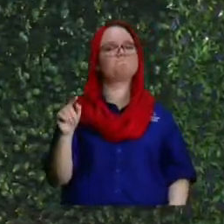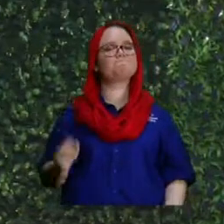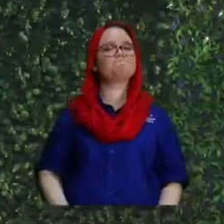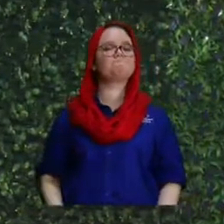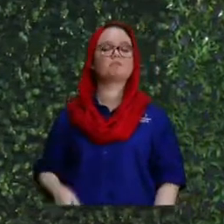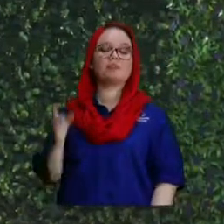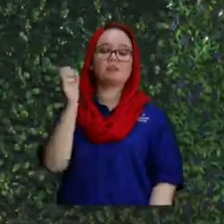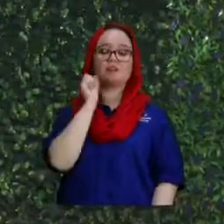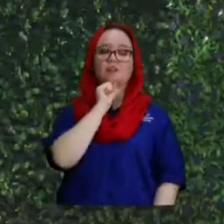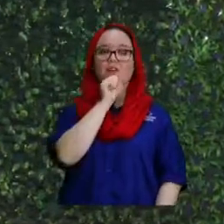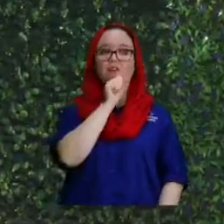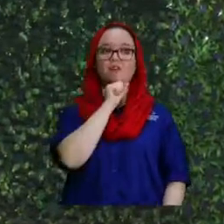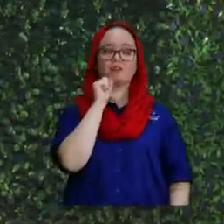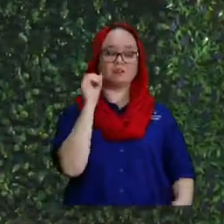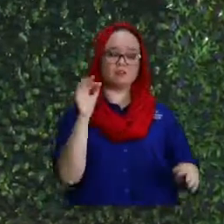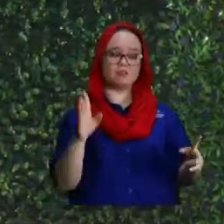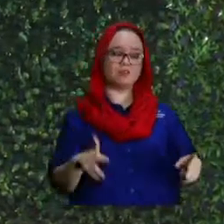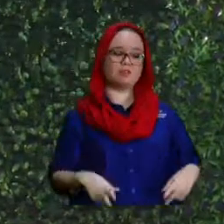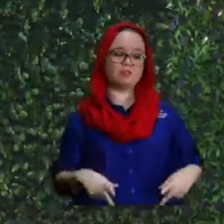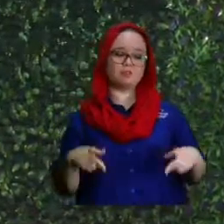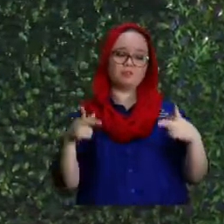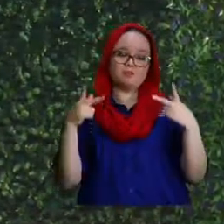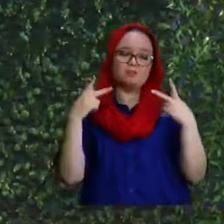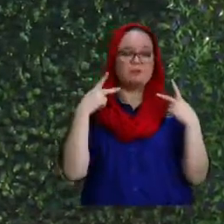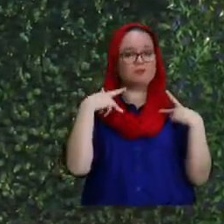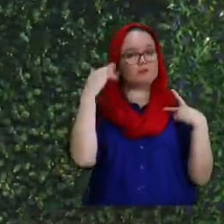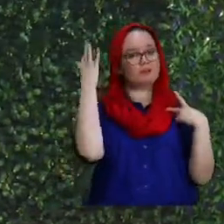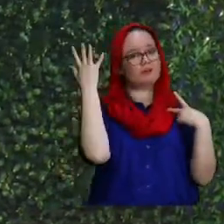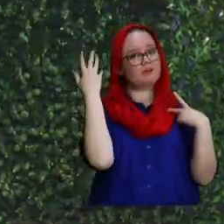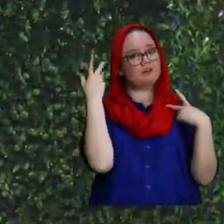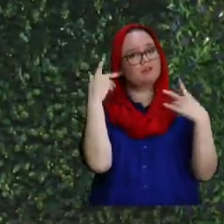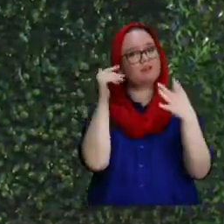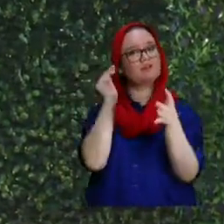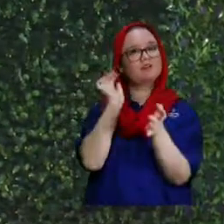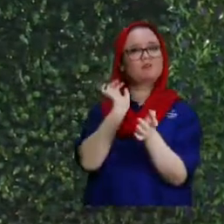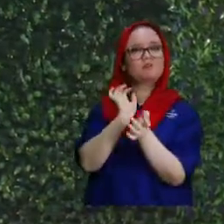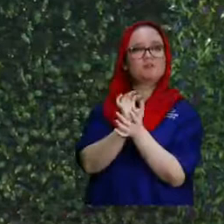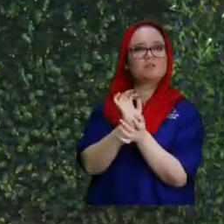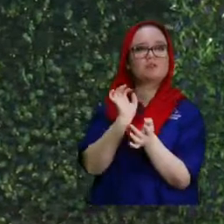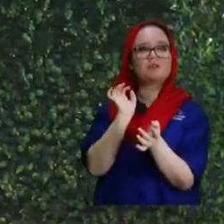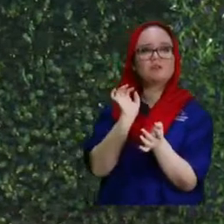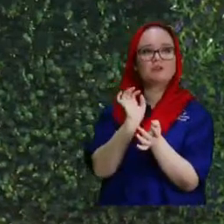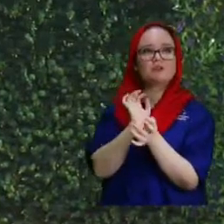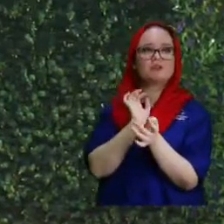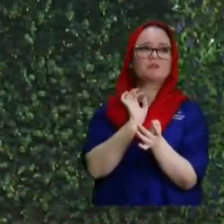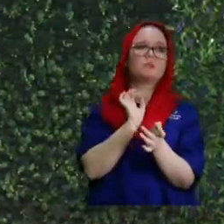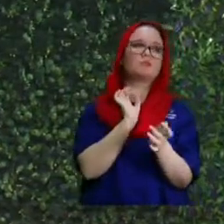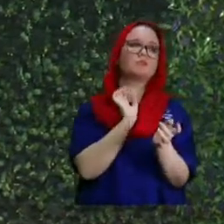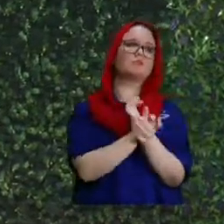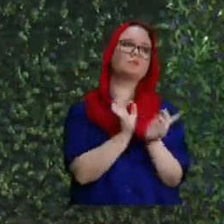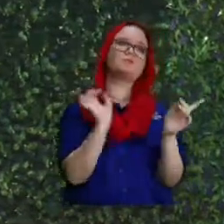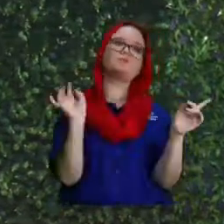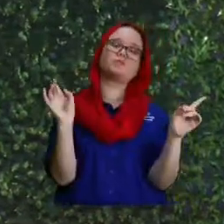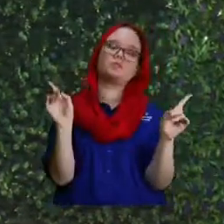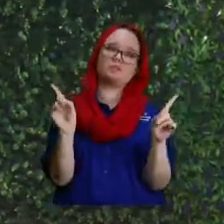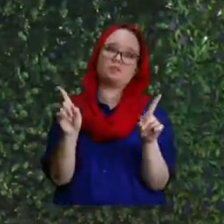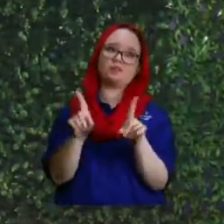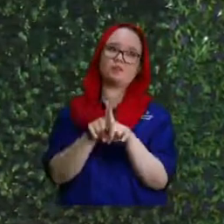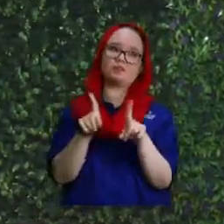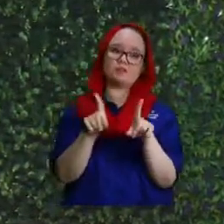esperándote aquí a mi derecha vienen otras personas bienvenido bienvenido mi hermano bienvenido vamos a orar